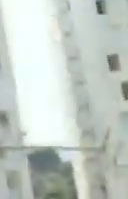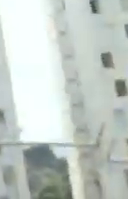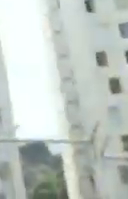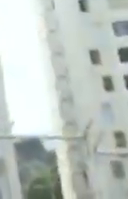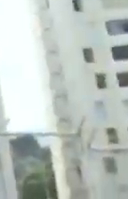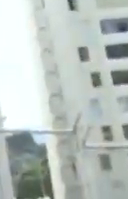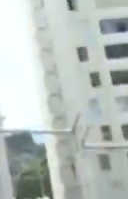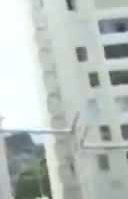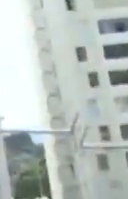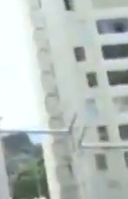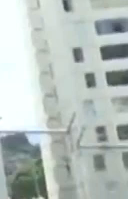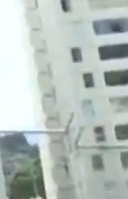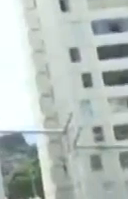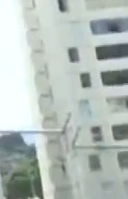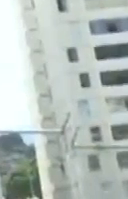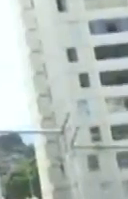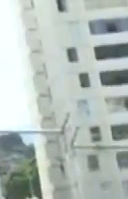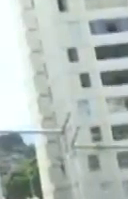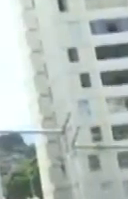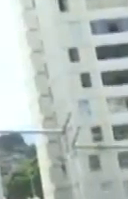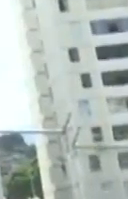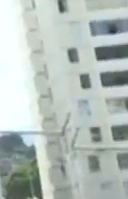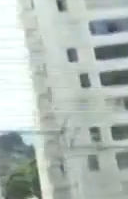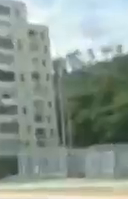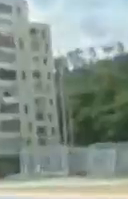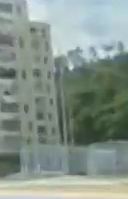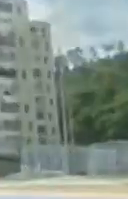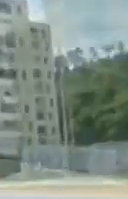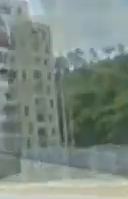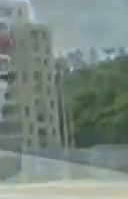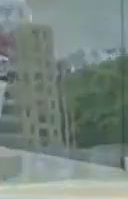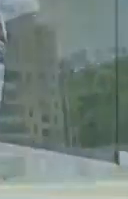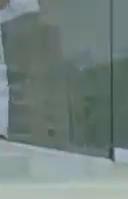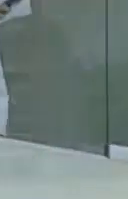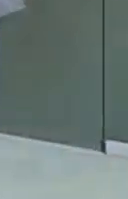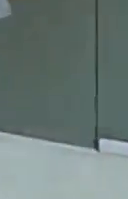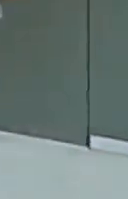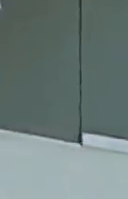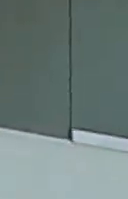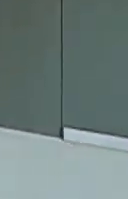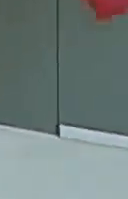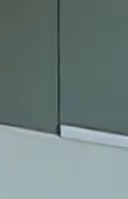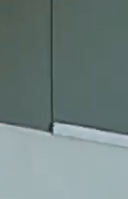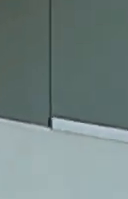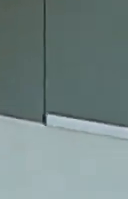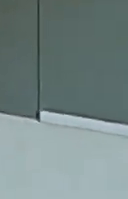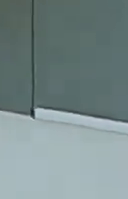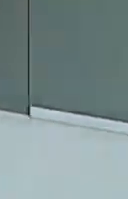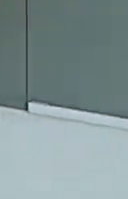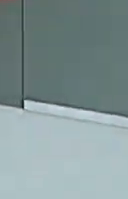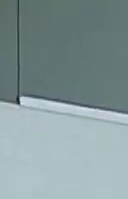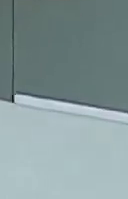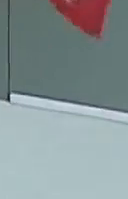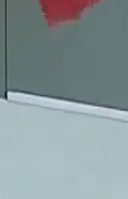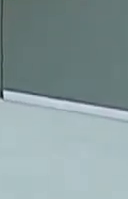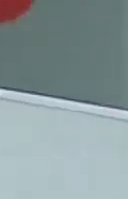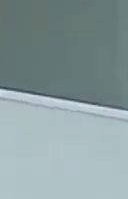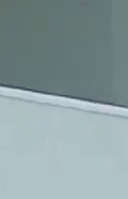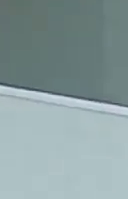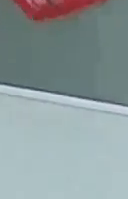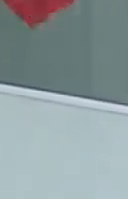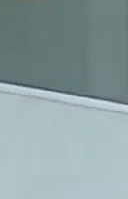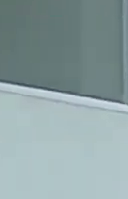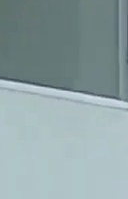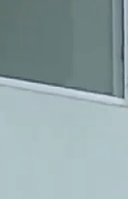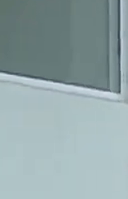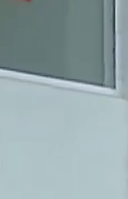República y diputada de la Asamblea Nacional, doctora Cilia Flores de Maduro. También están presentes en esta actividad el vicepresidente para el área social, Mervin